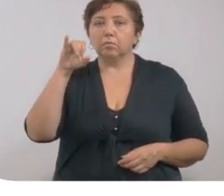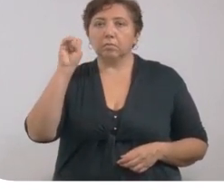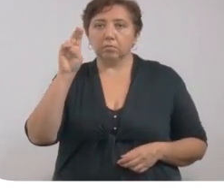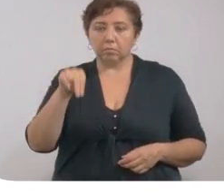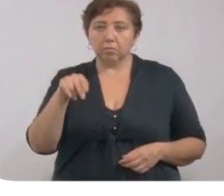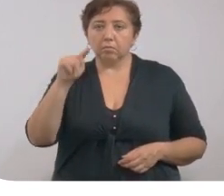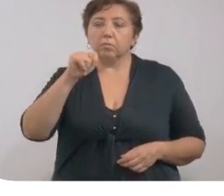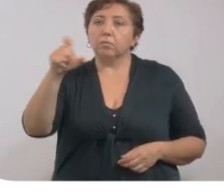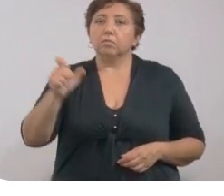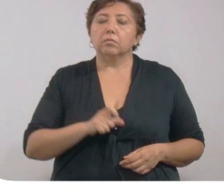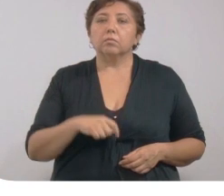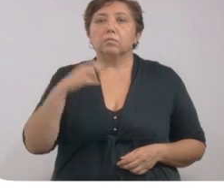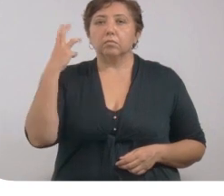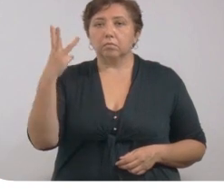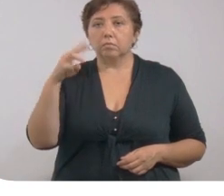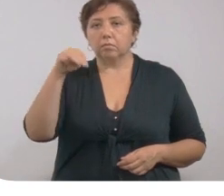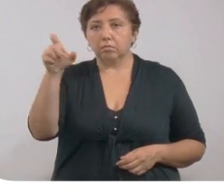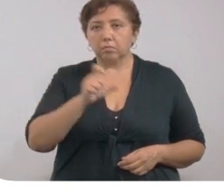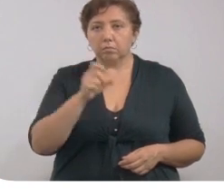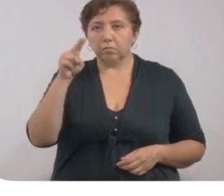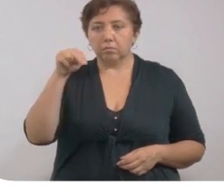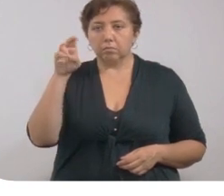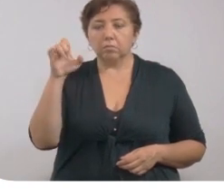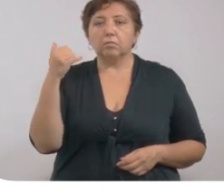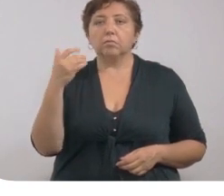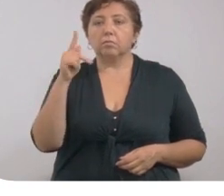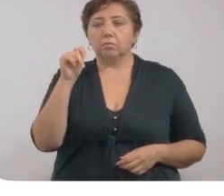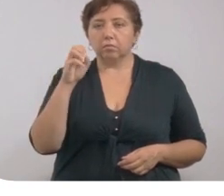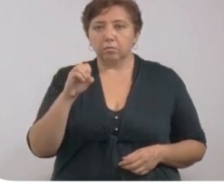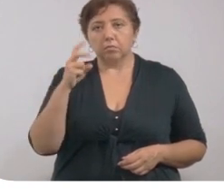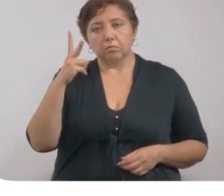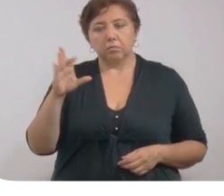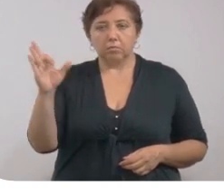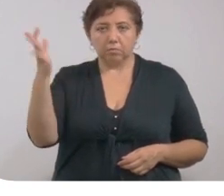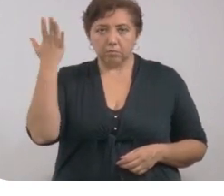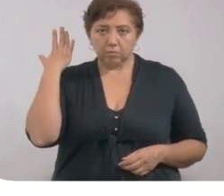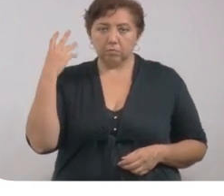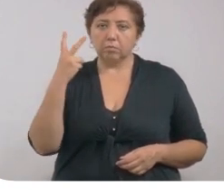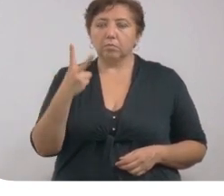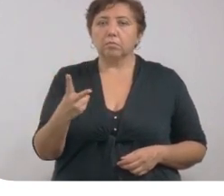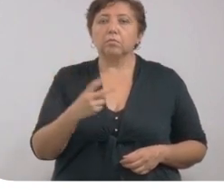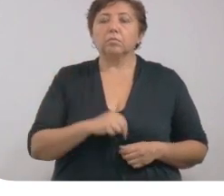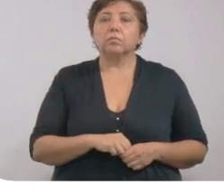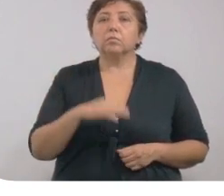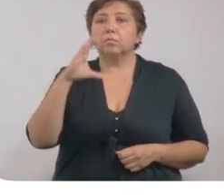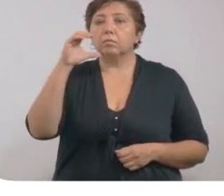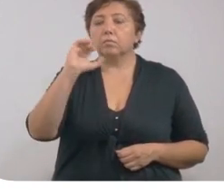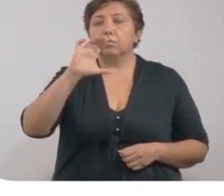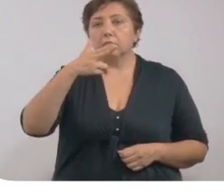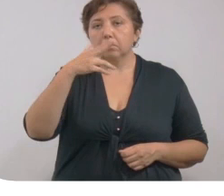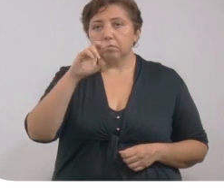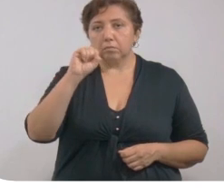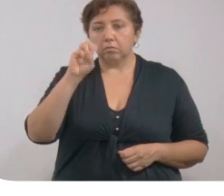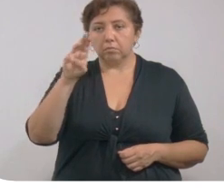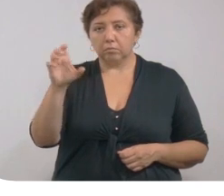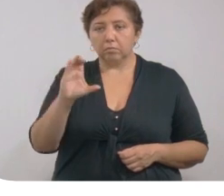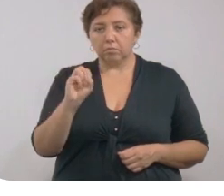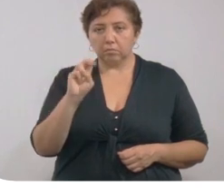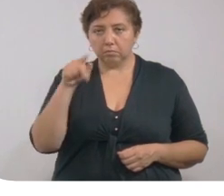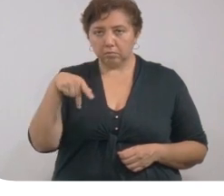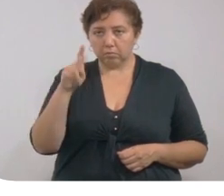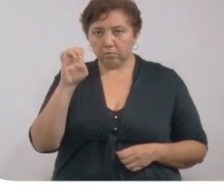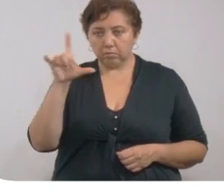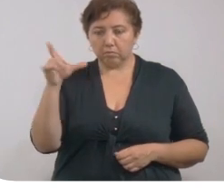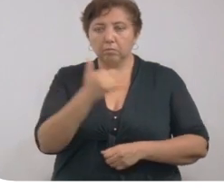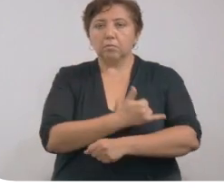Oshkushkaf y Tecash, 3 en Mashcanú y Peto, 2 en Foráneos, 2 en Cacalchen, Chemash, Concal,